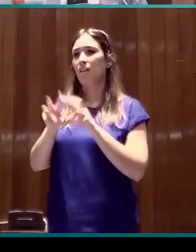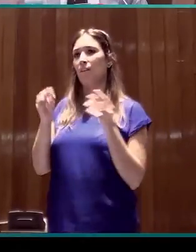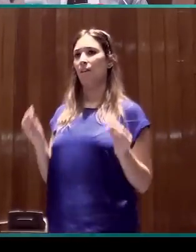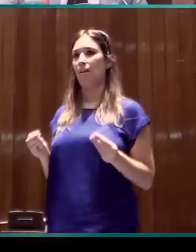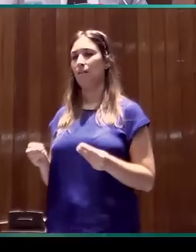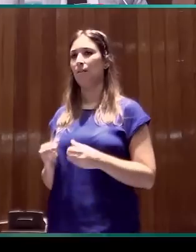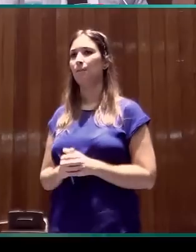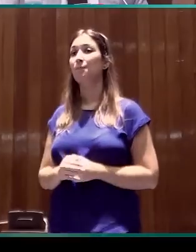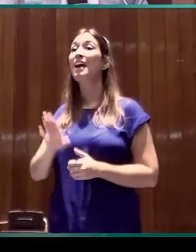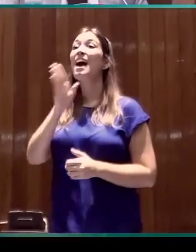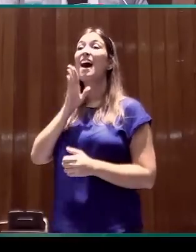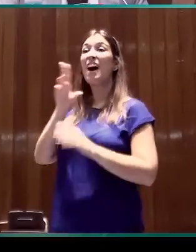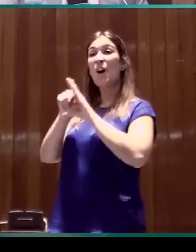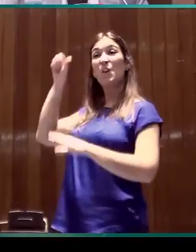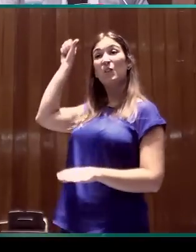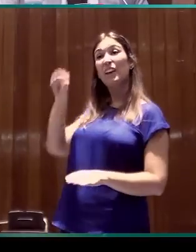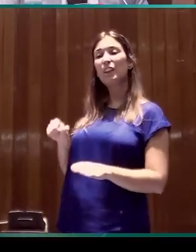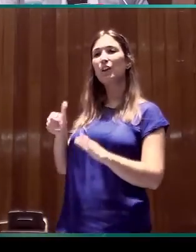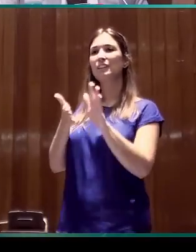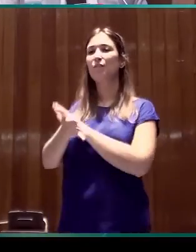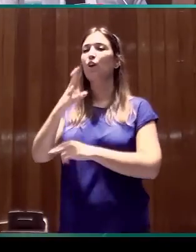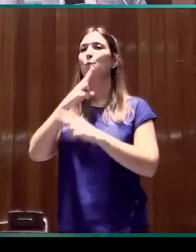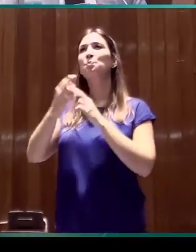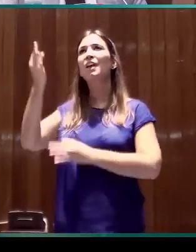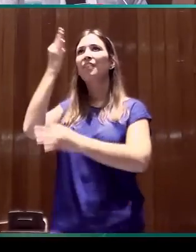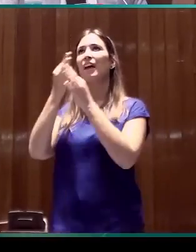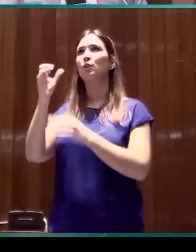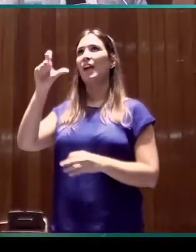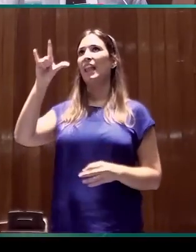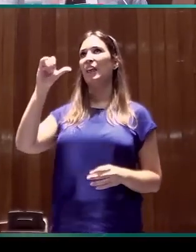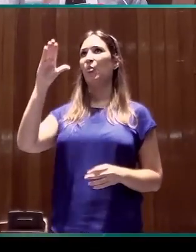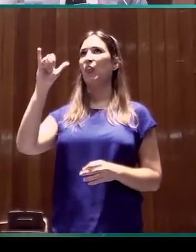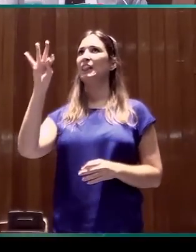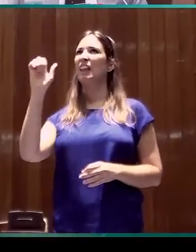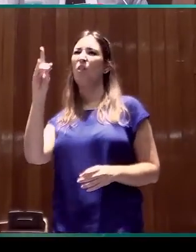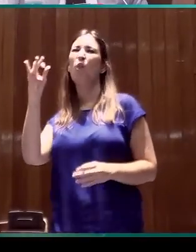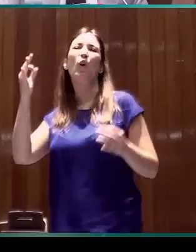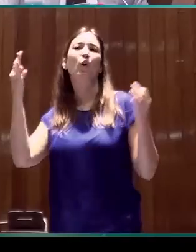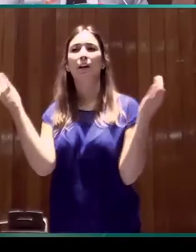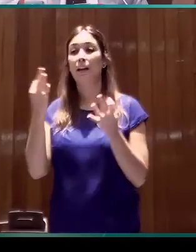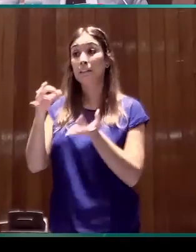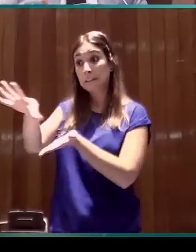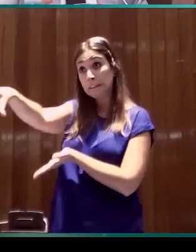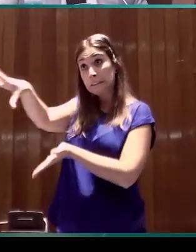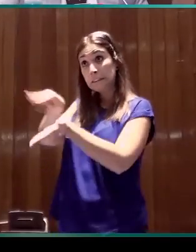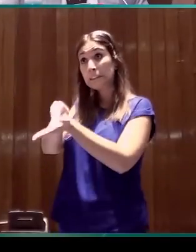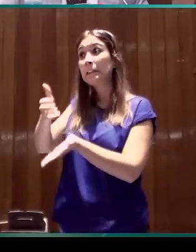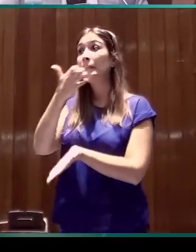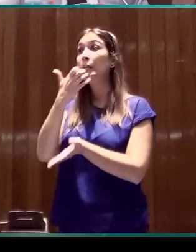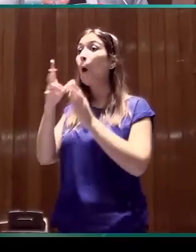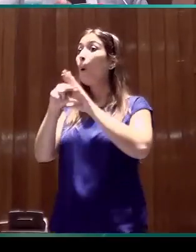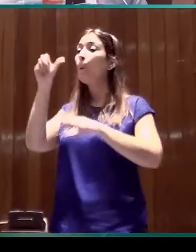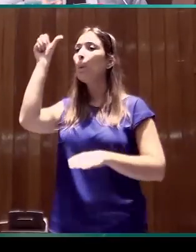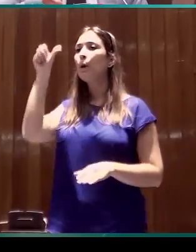El ejemplo que han visto es un ejemplo de dato elicitado. Quiere decir que hemos intentado obtener este dato